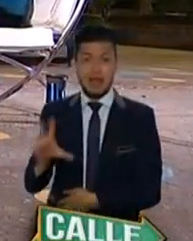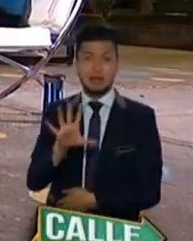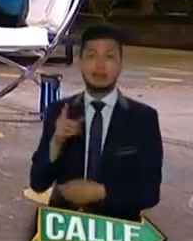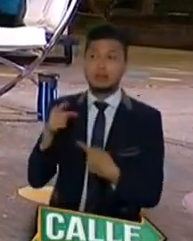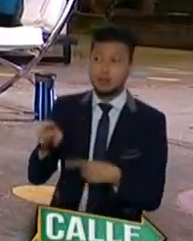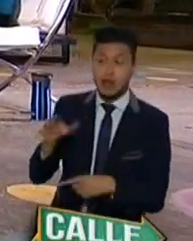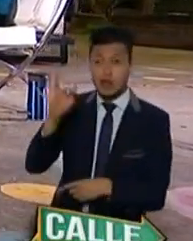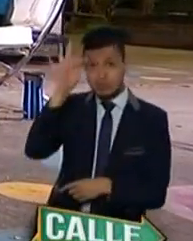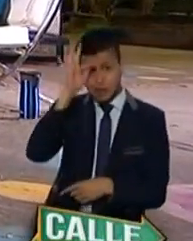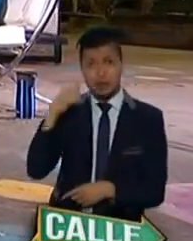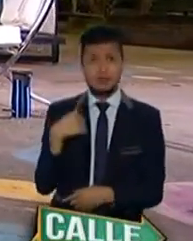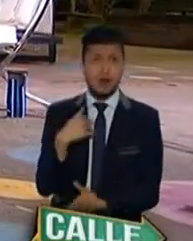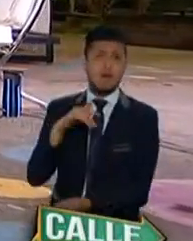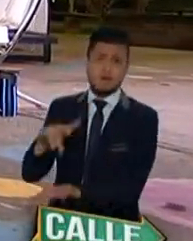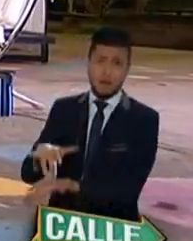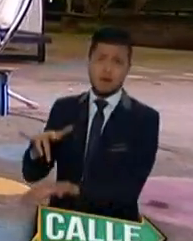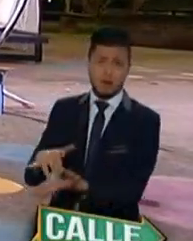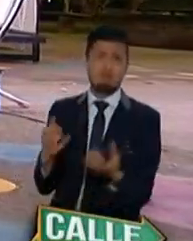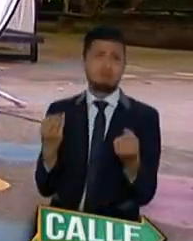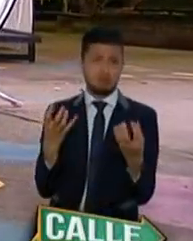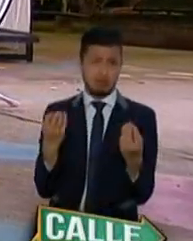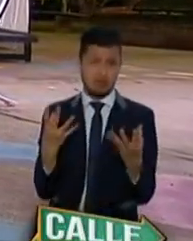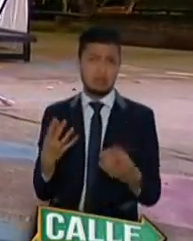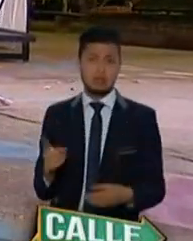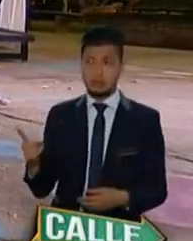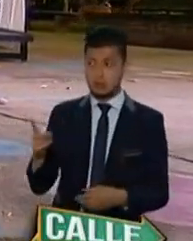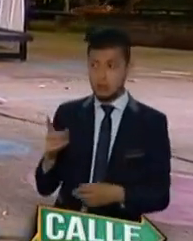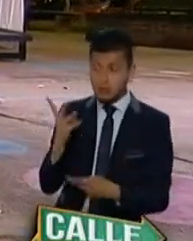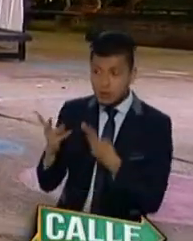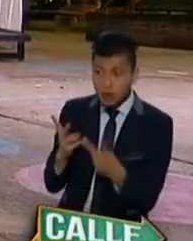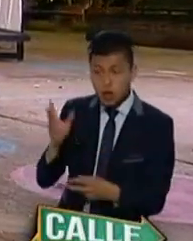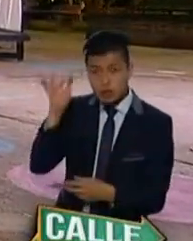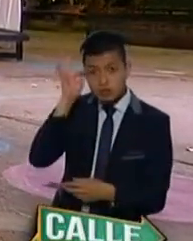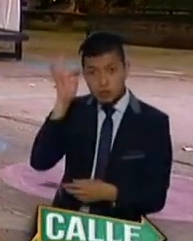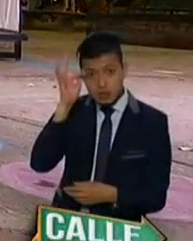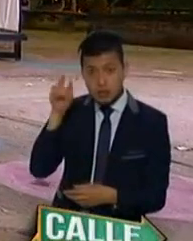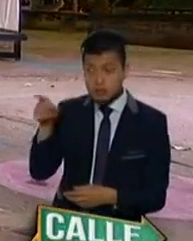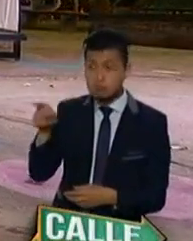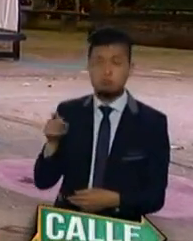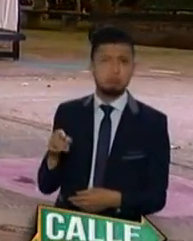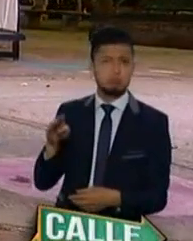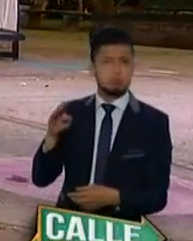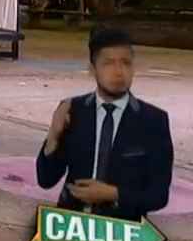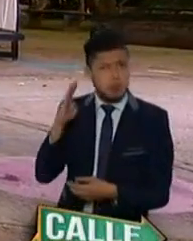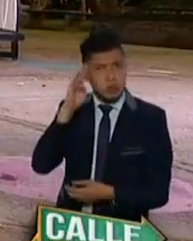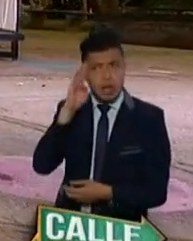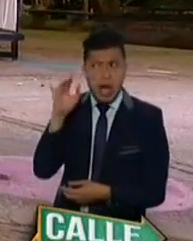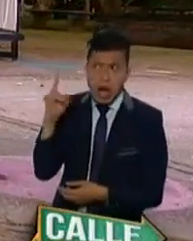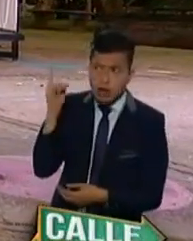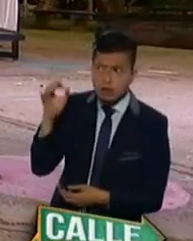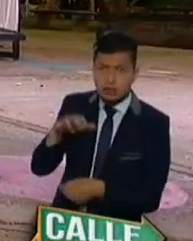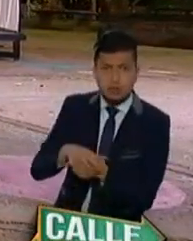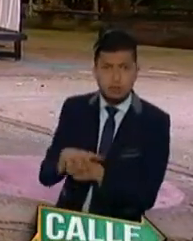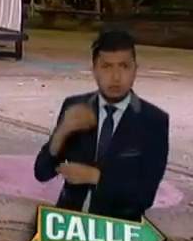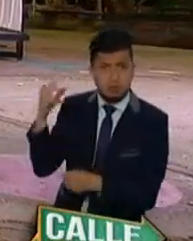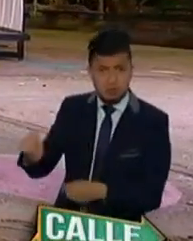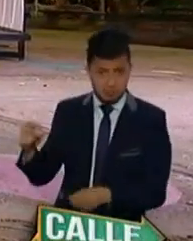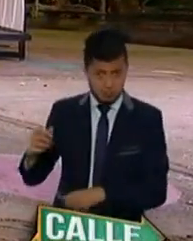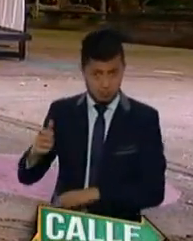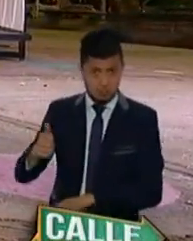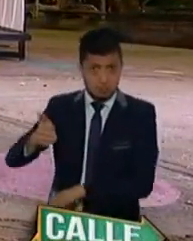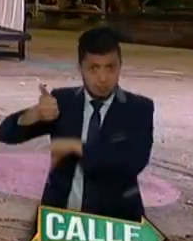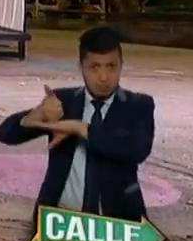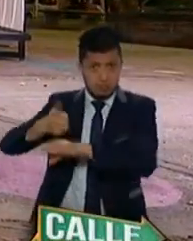Yo he estado allá muchas veces visitando a nuestros policías por diferentes eventos, también por COVID. Creo que está el general Vázquez.